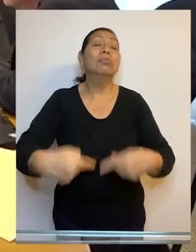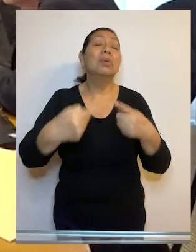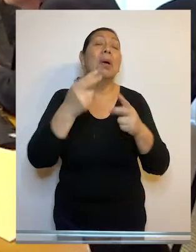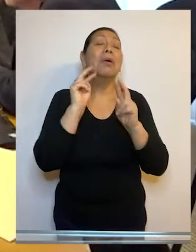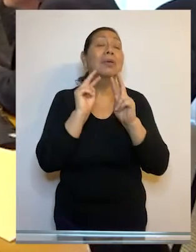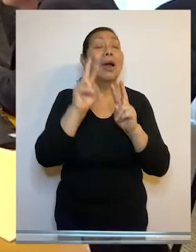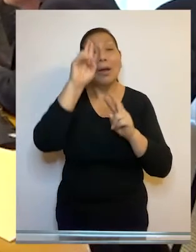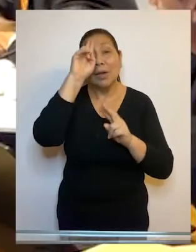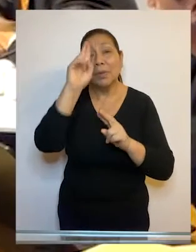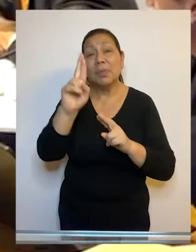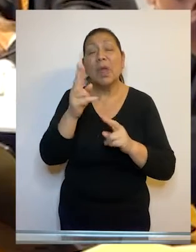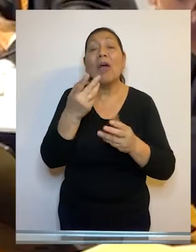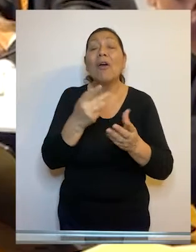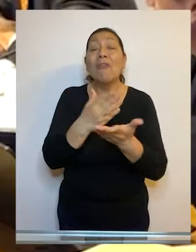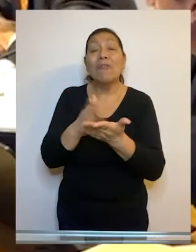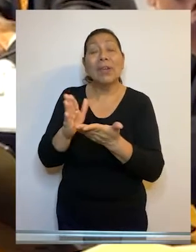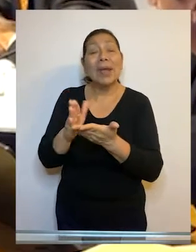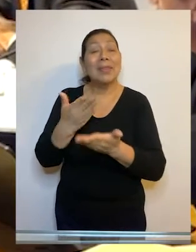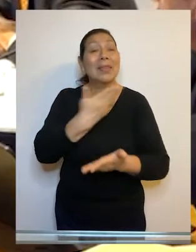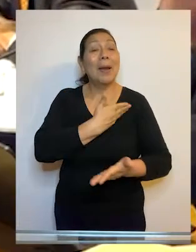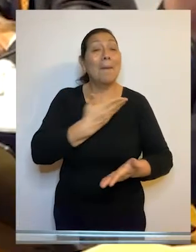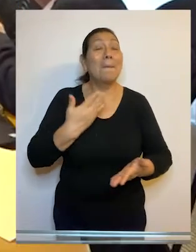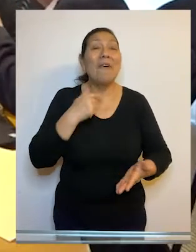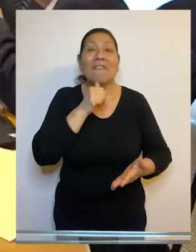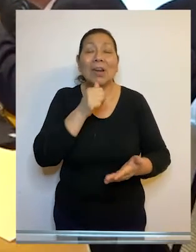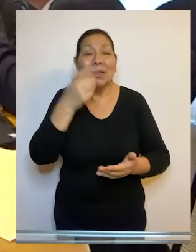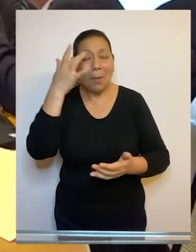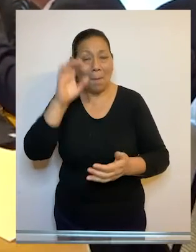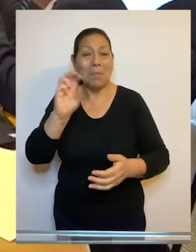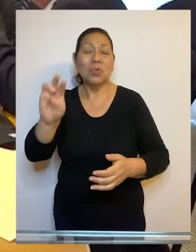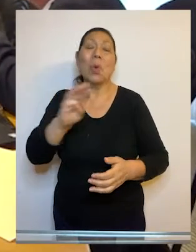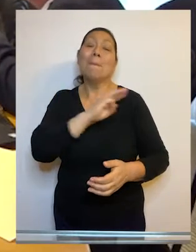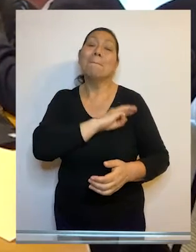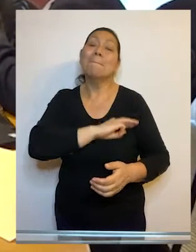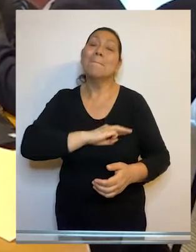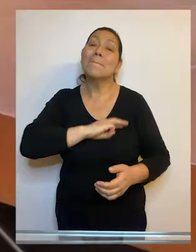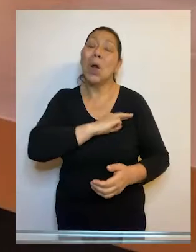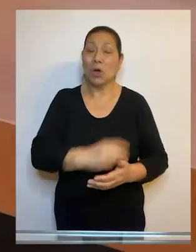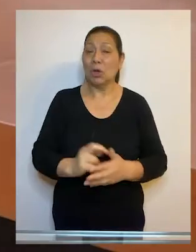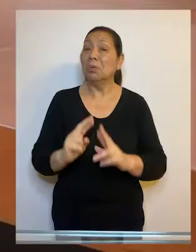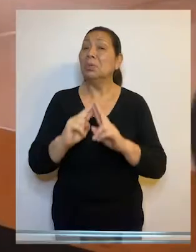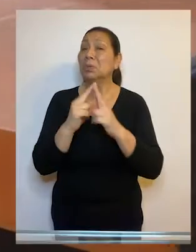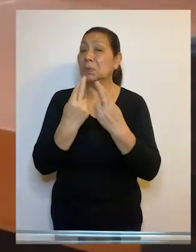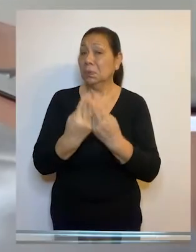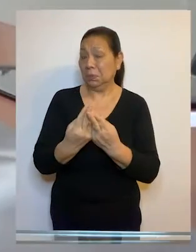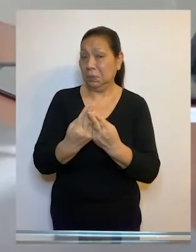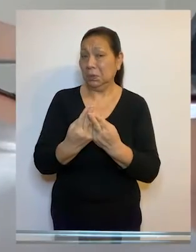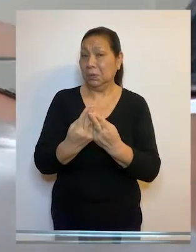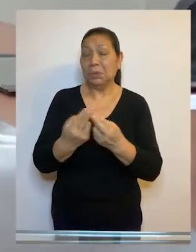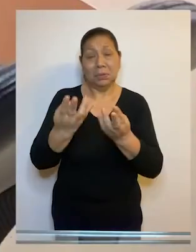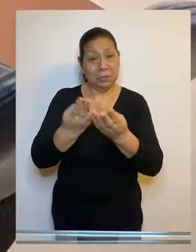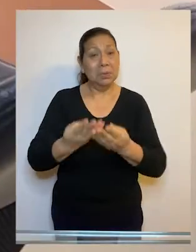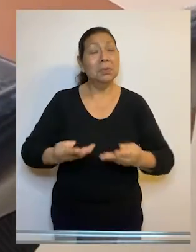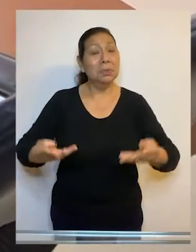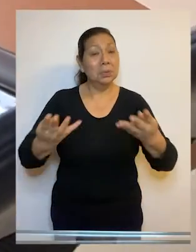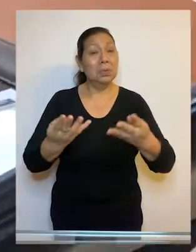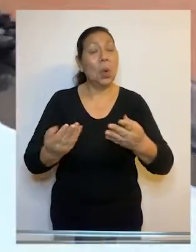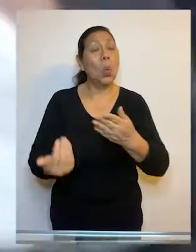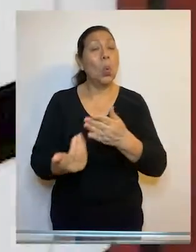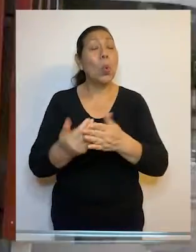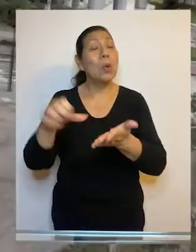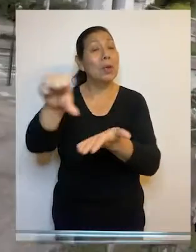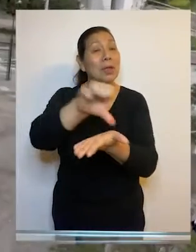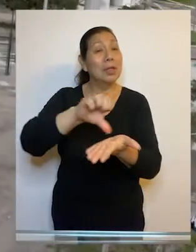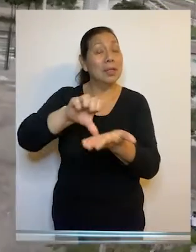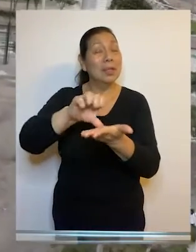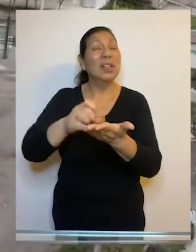competencial que vieron respecto de la vacancia presidencial por incapacidad moral permanente. La reunión se realizó en la Sala de Pleno